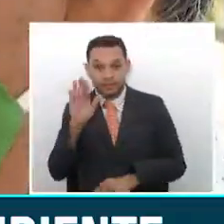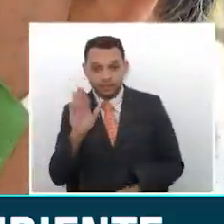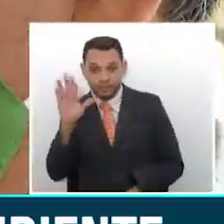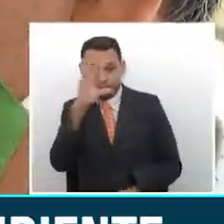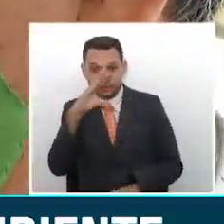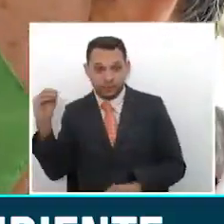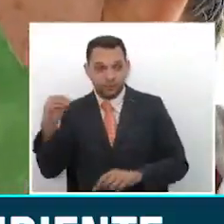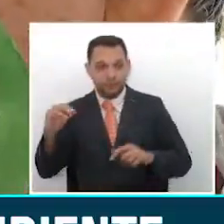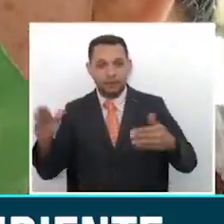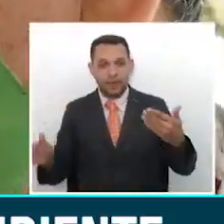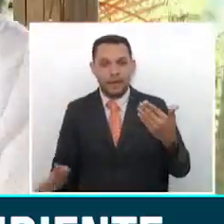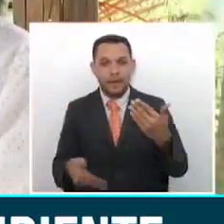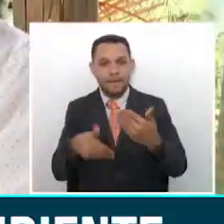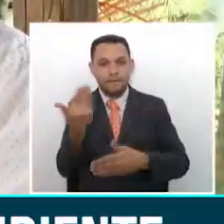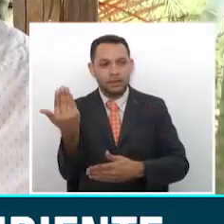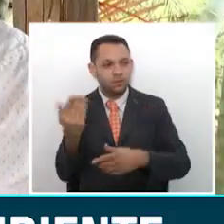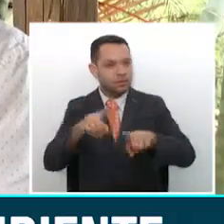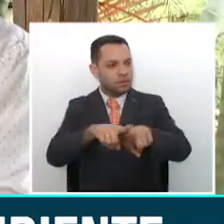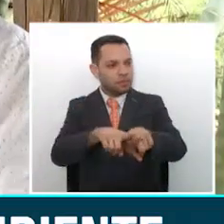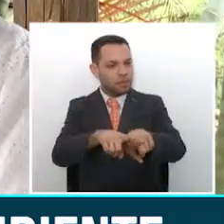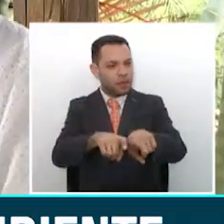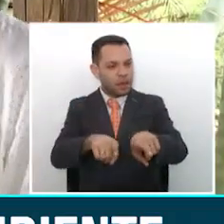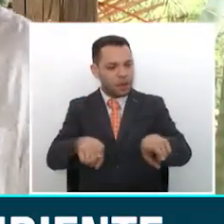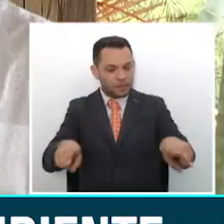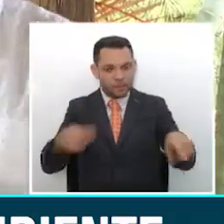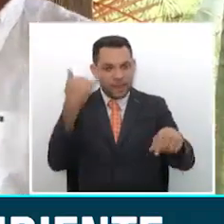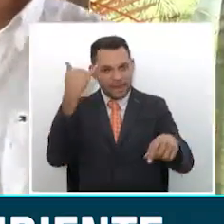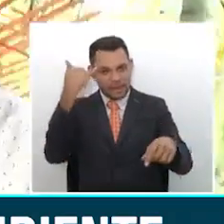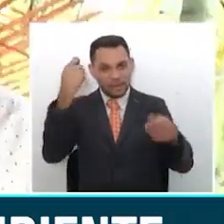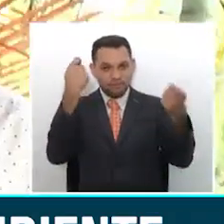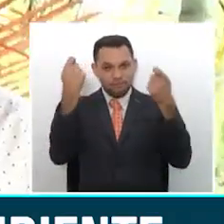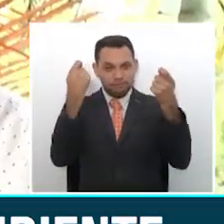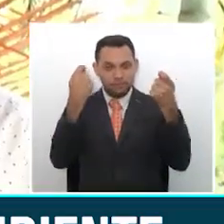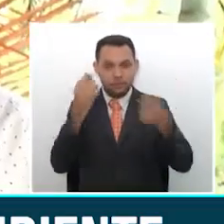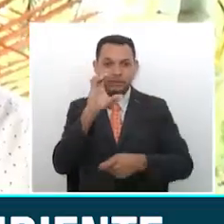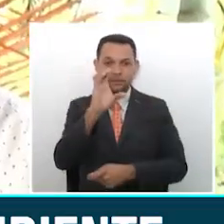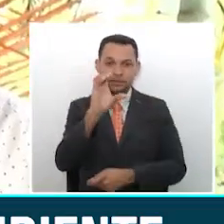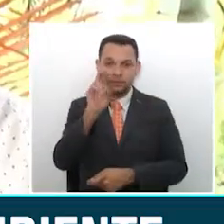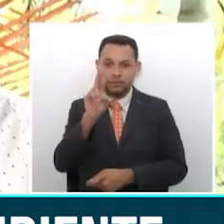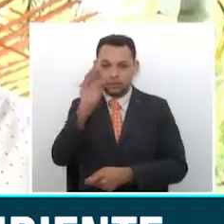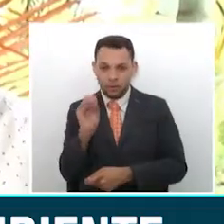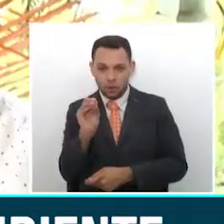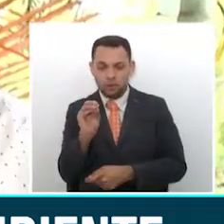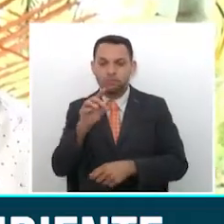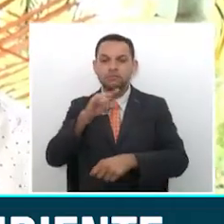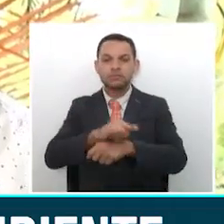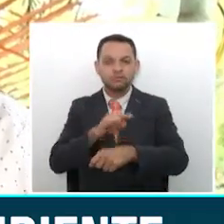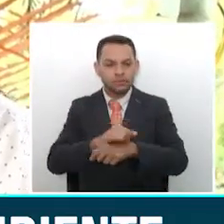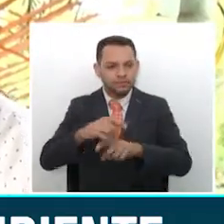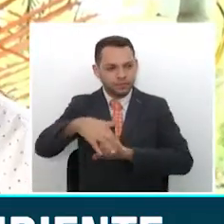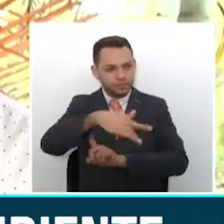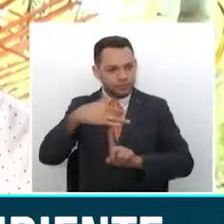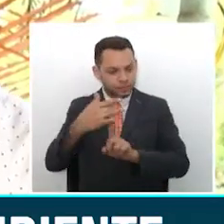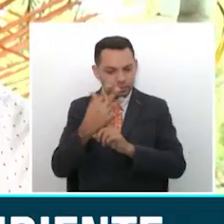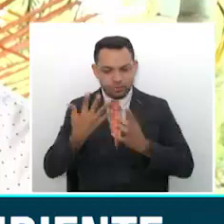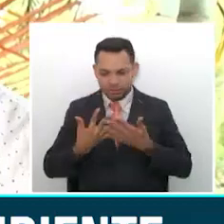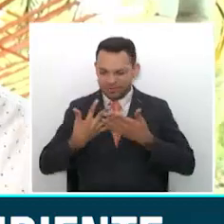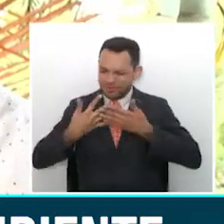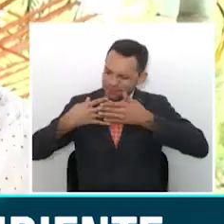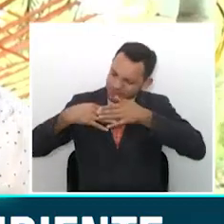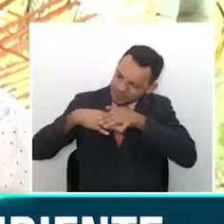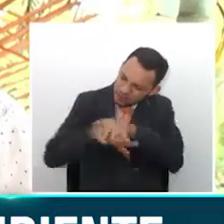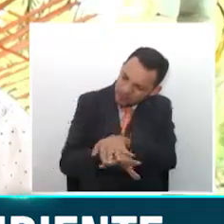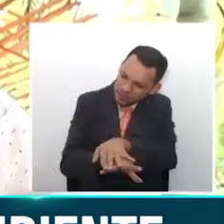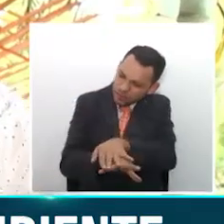lanzamiento del programa Biodiversidades, una estrategia de la CRQ. Es generar unos espacios donde pueda haber la integración de